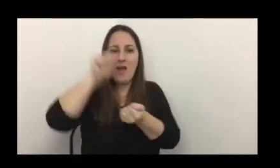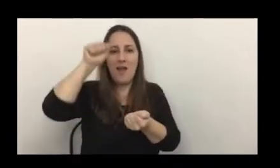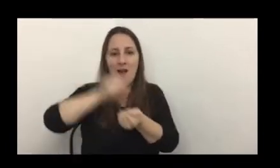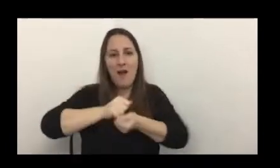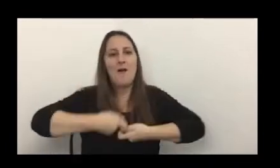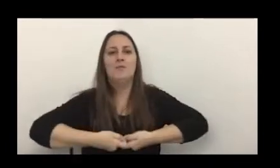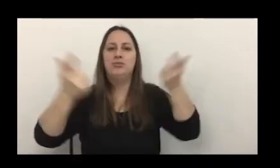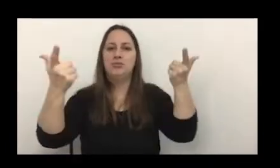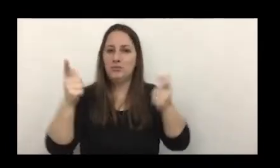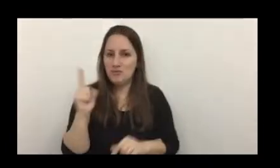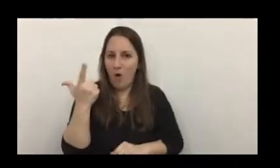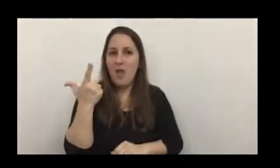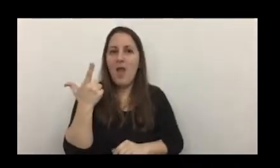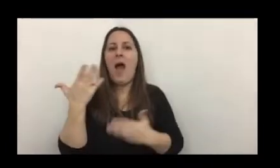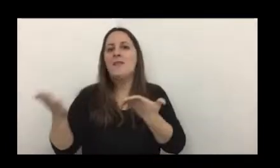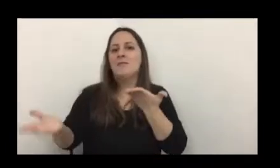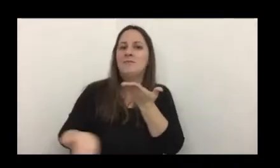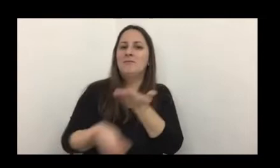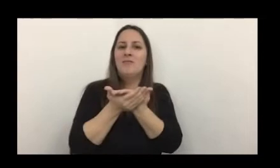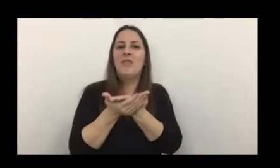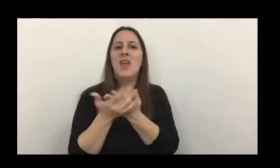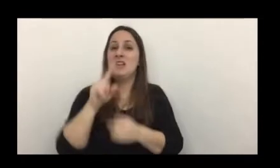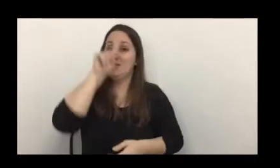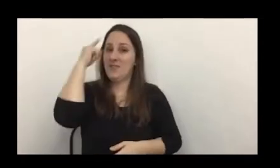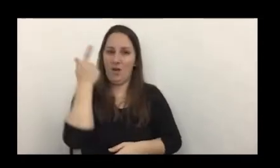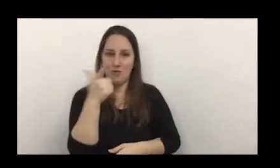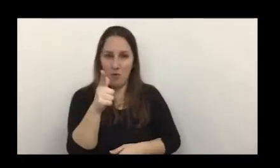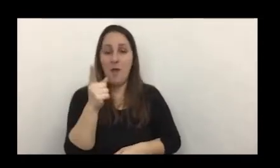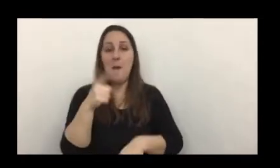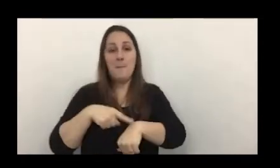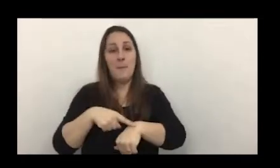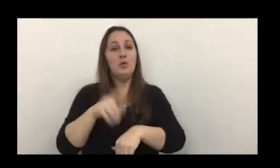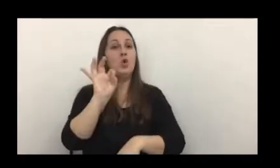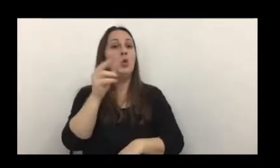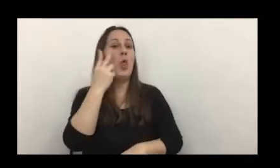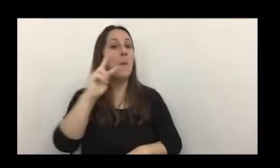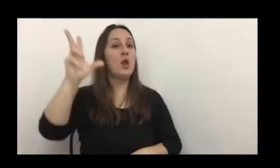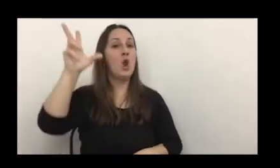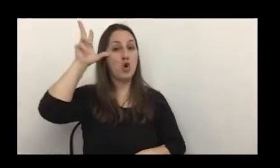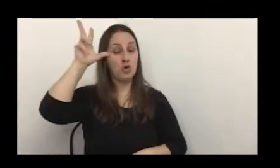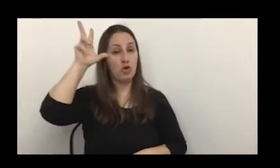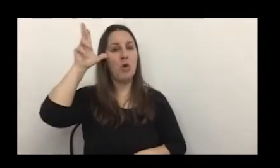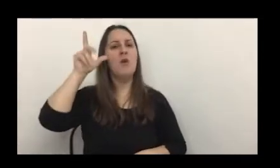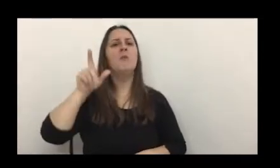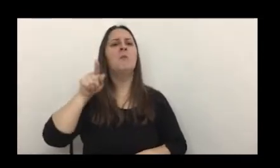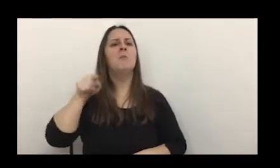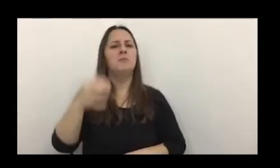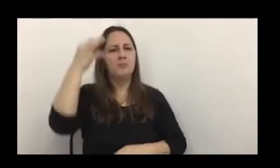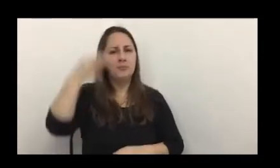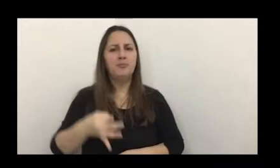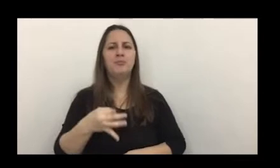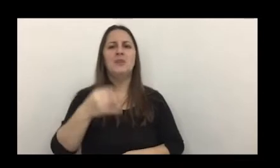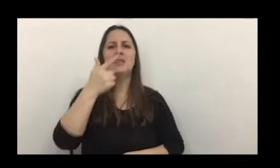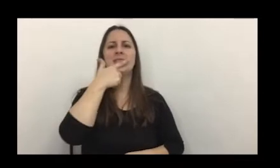consta de un respaldo estatal. En aquel mes de octubre de 2008, quien se atribuyó el nombre de